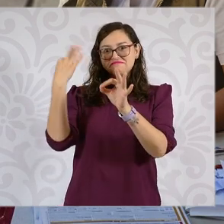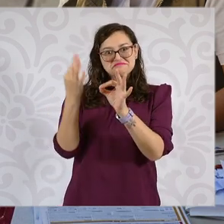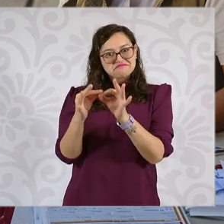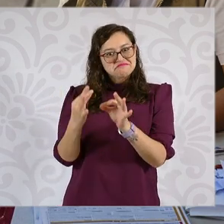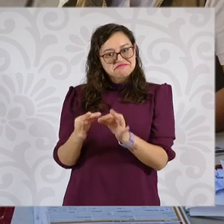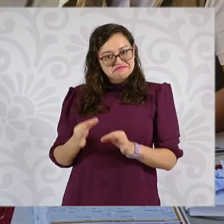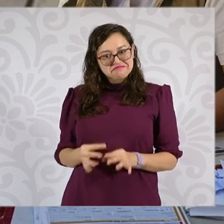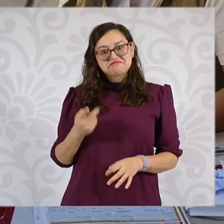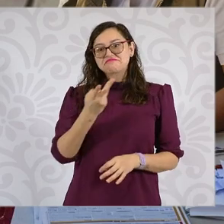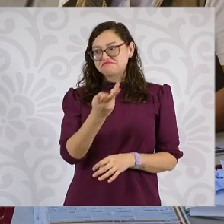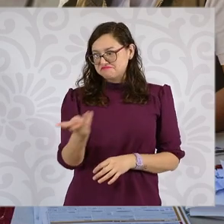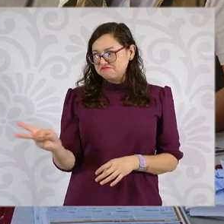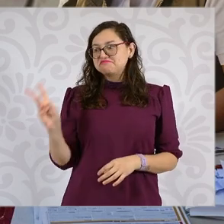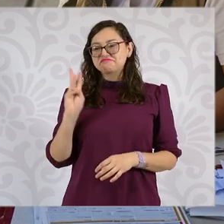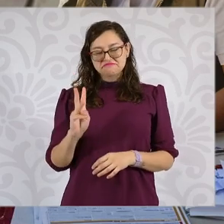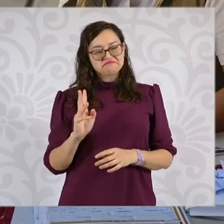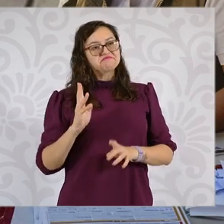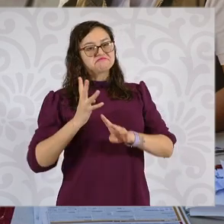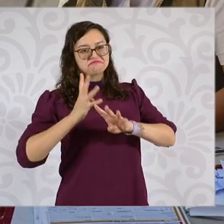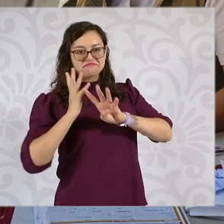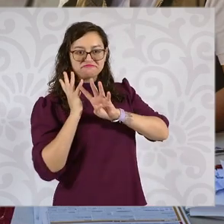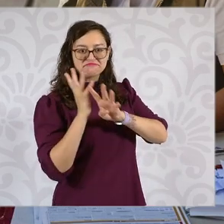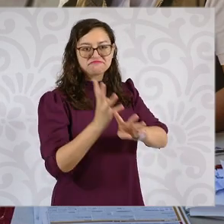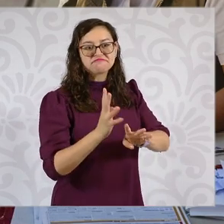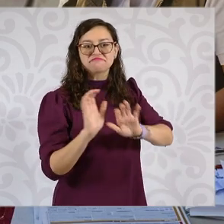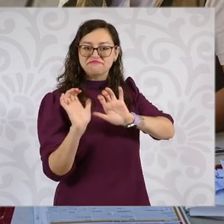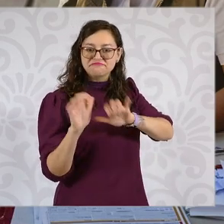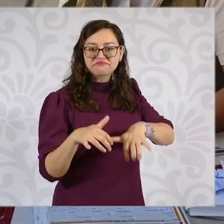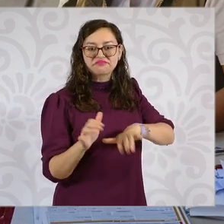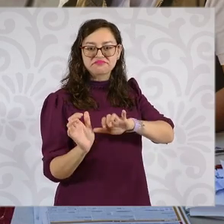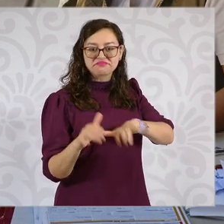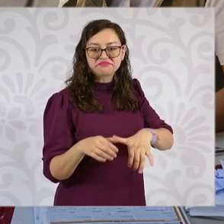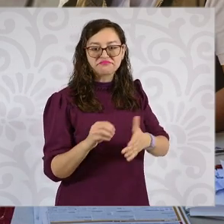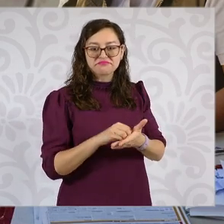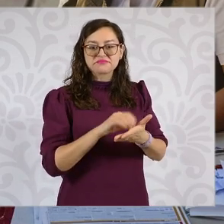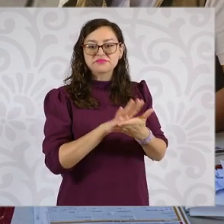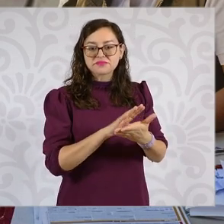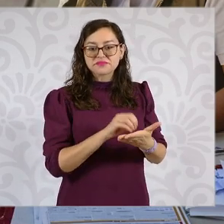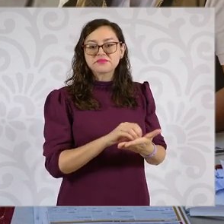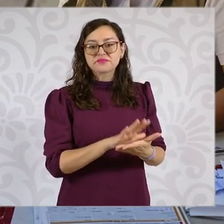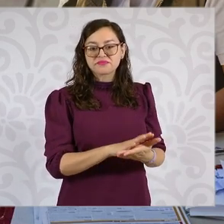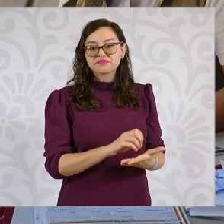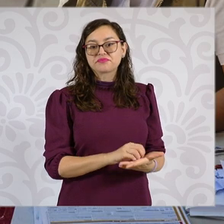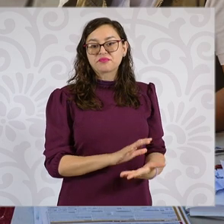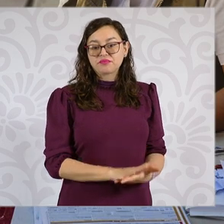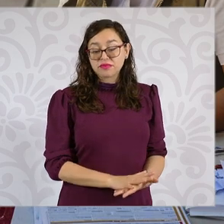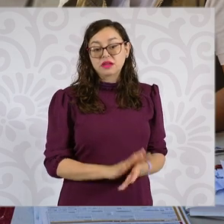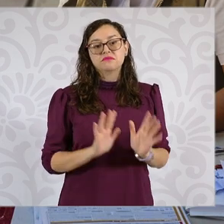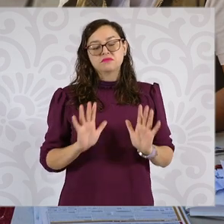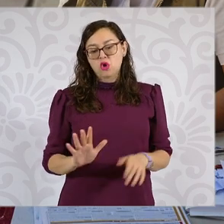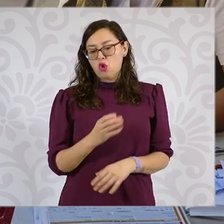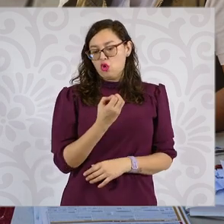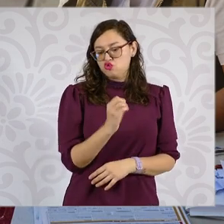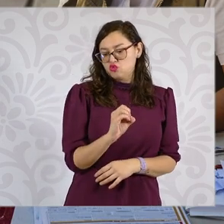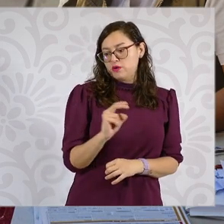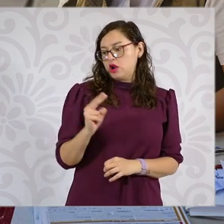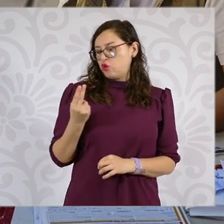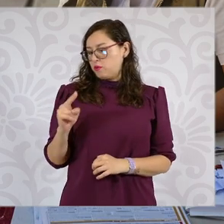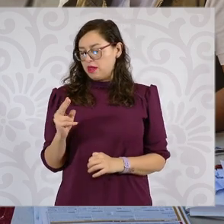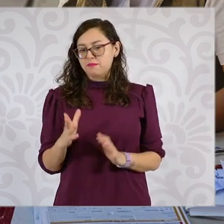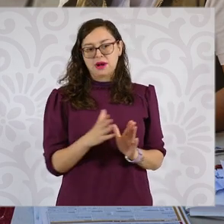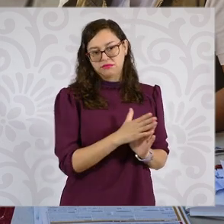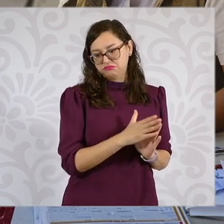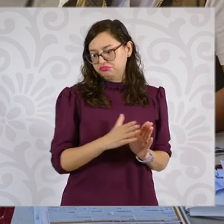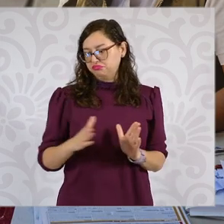la gente, las personas que van a registrarse, el registro está programado para dos meses, pero ya llevamos